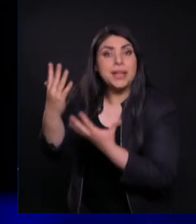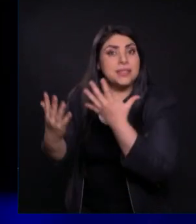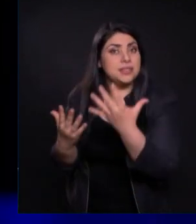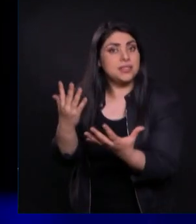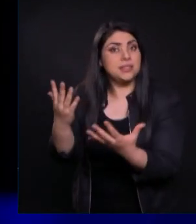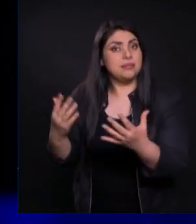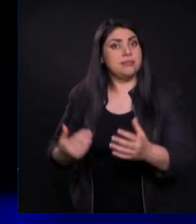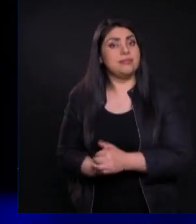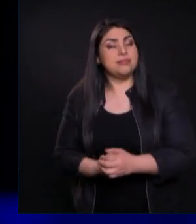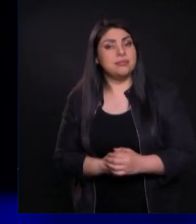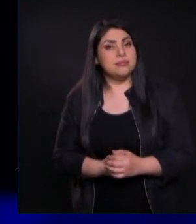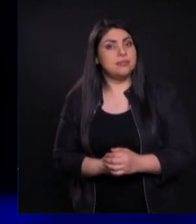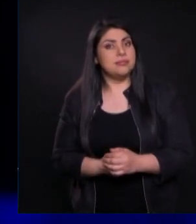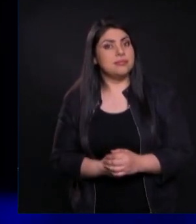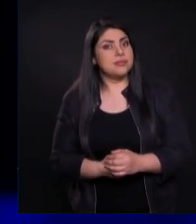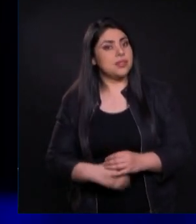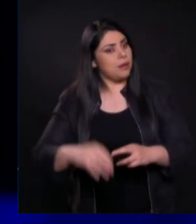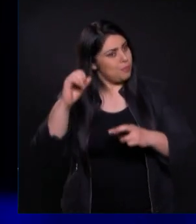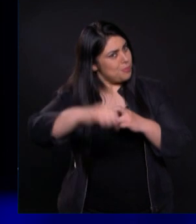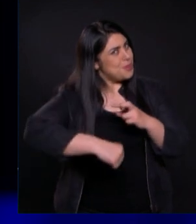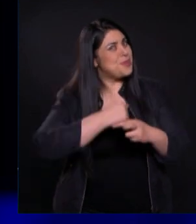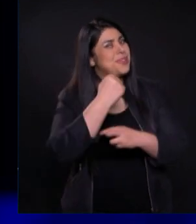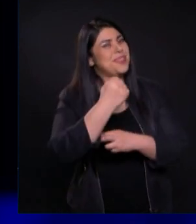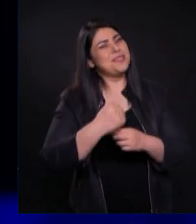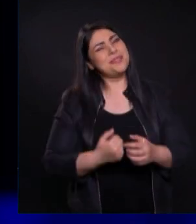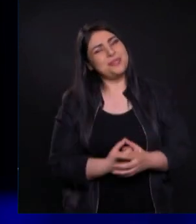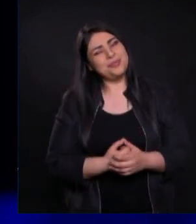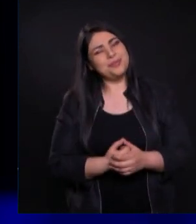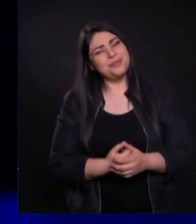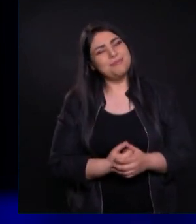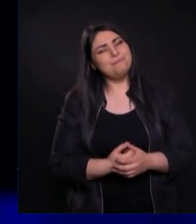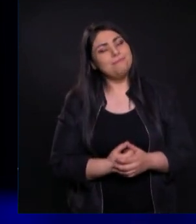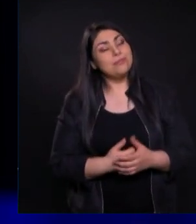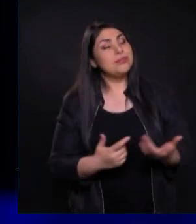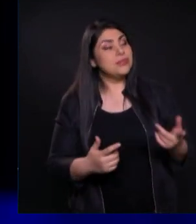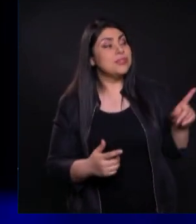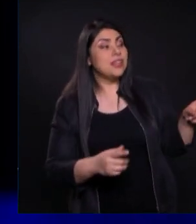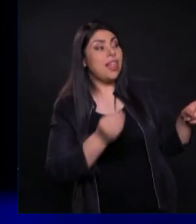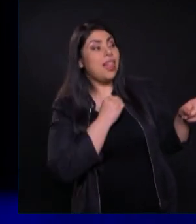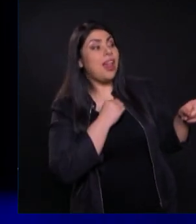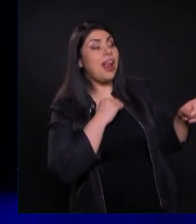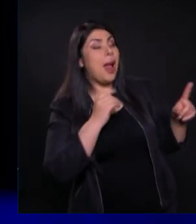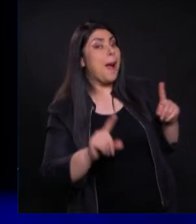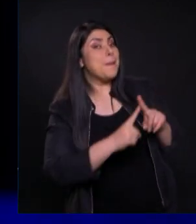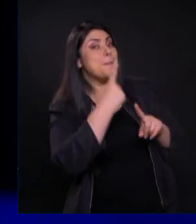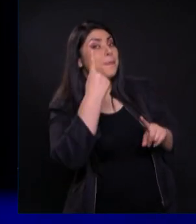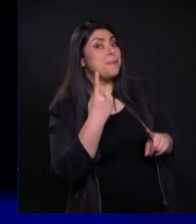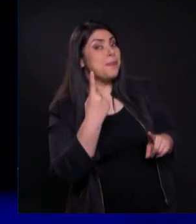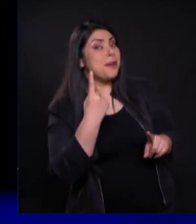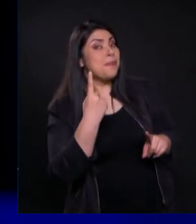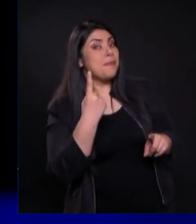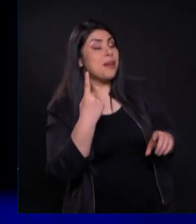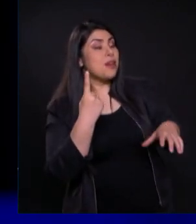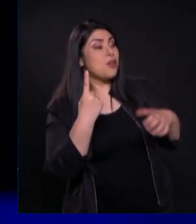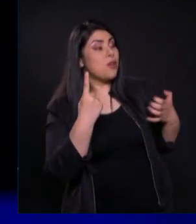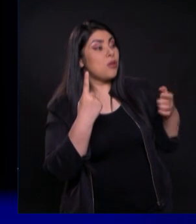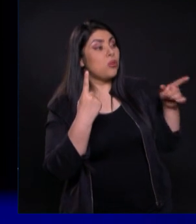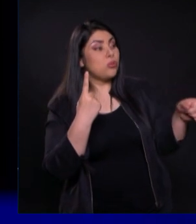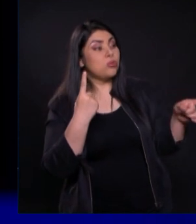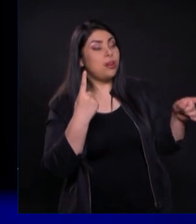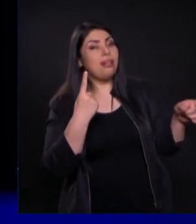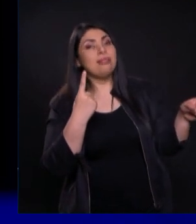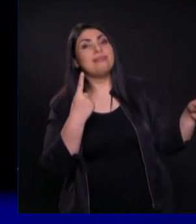Mira que poderoso Y el que quiera ser el primero entre vosotros será vuestro siervo